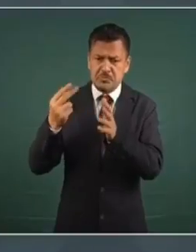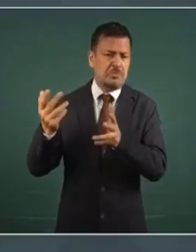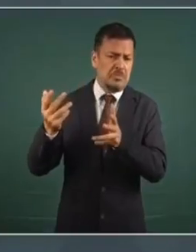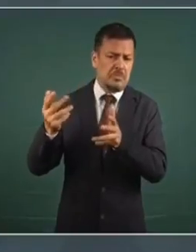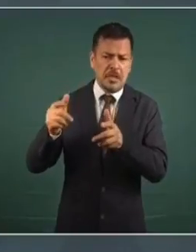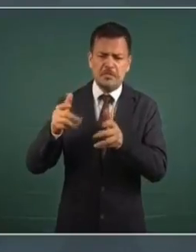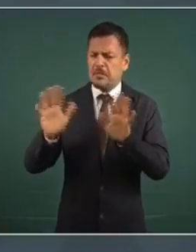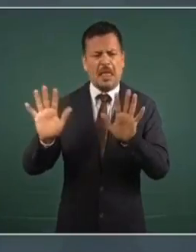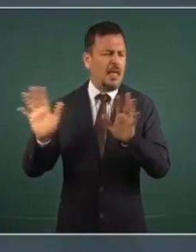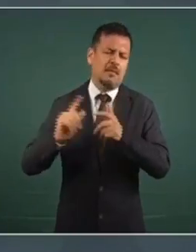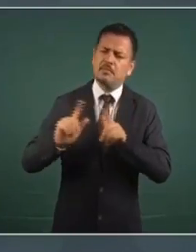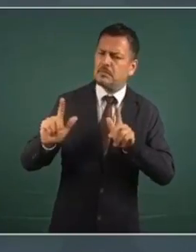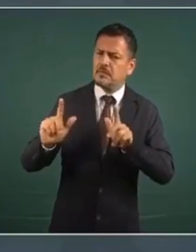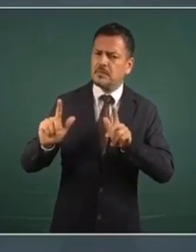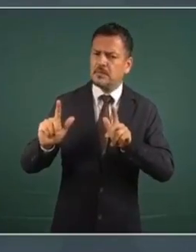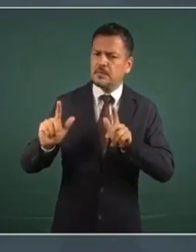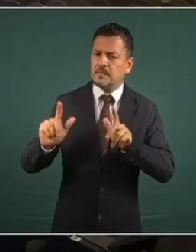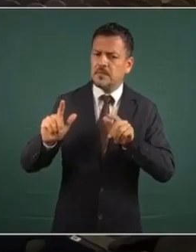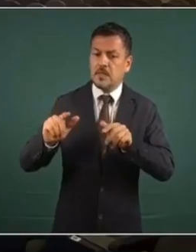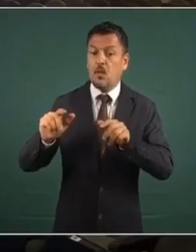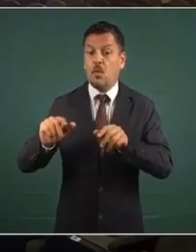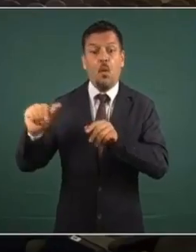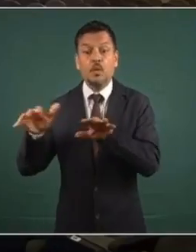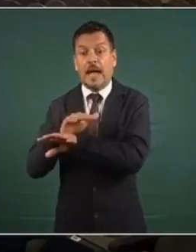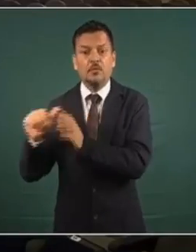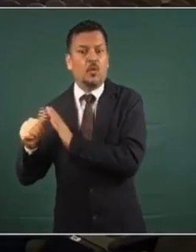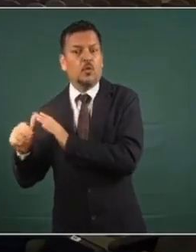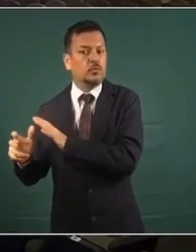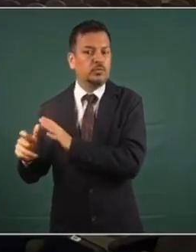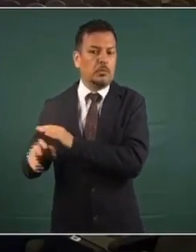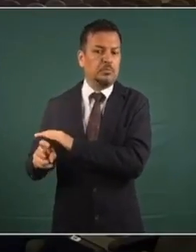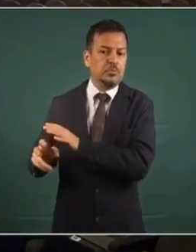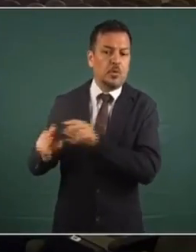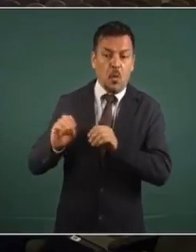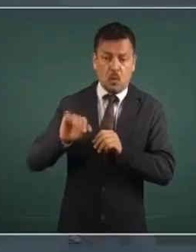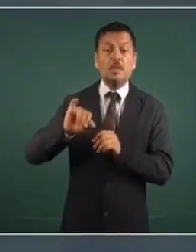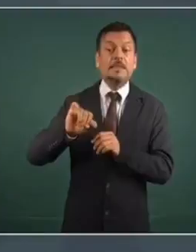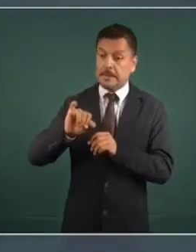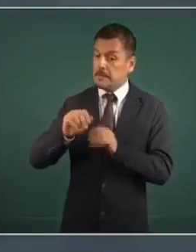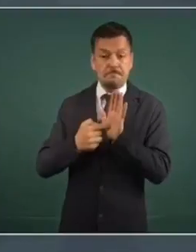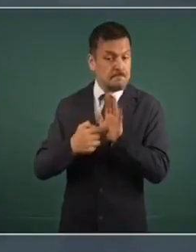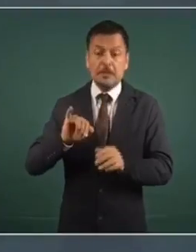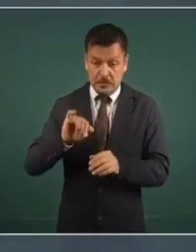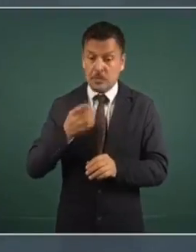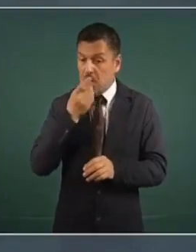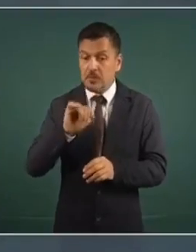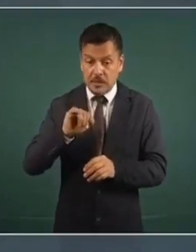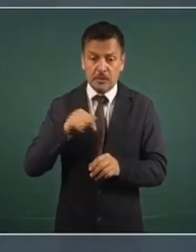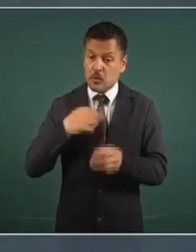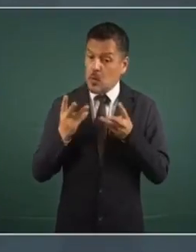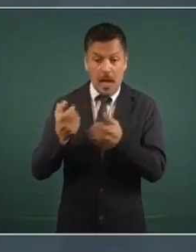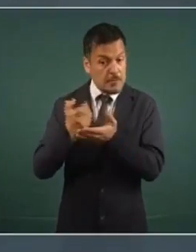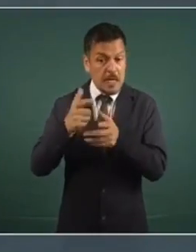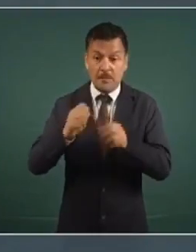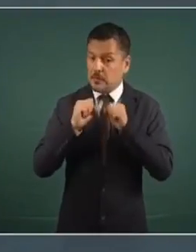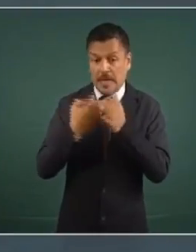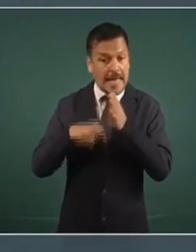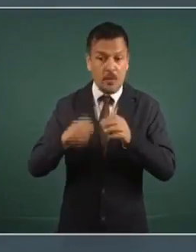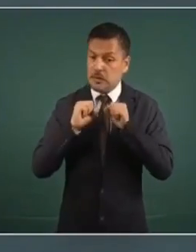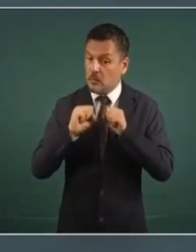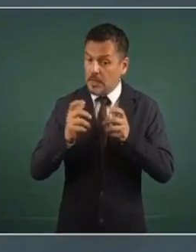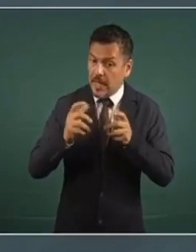y se ejercía otro. O se decía que se iba a ejercer un presupuesto para seguridad